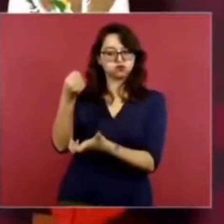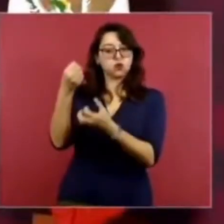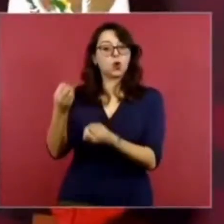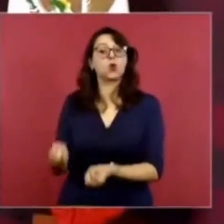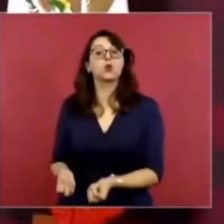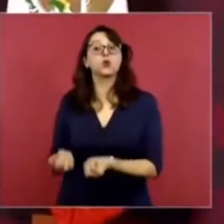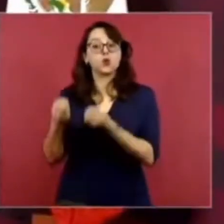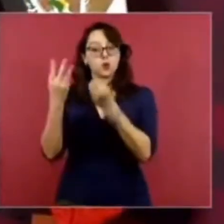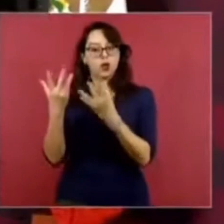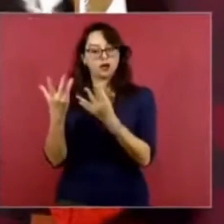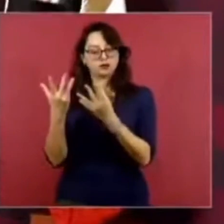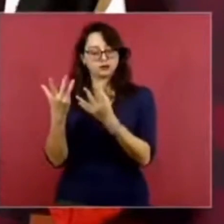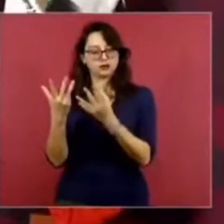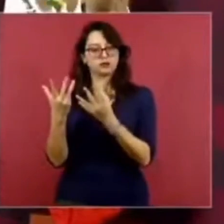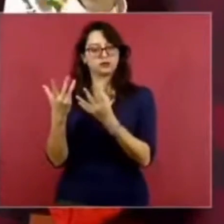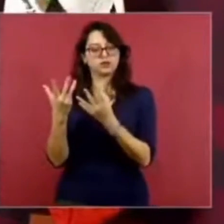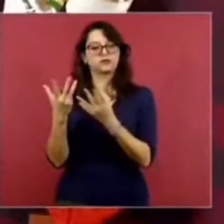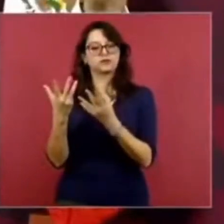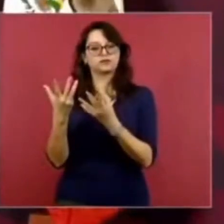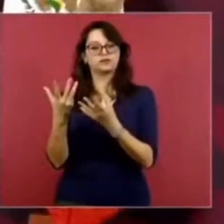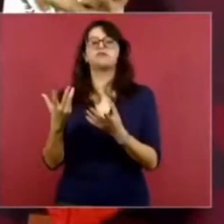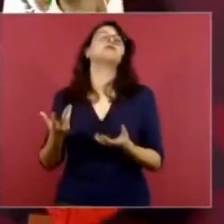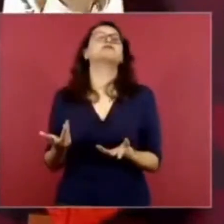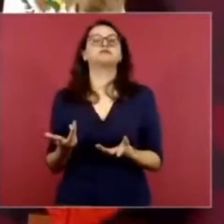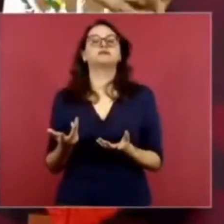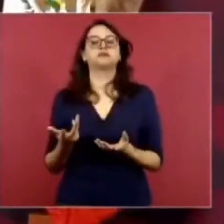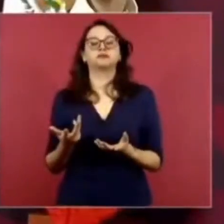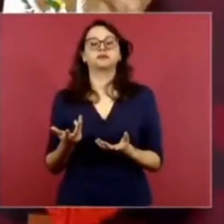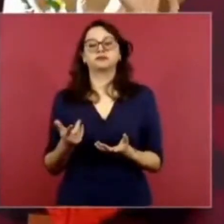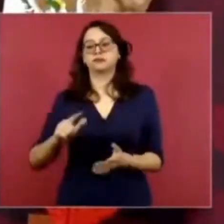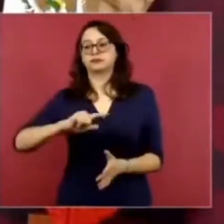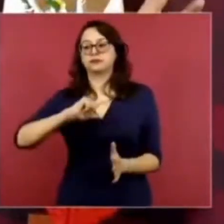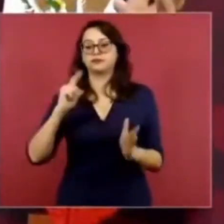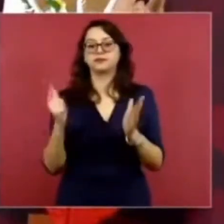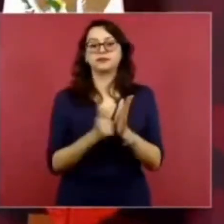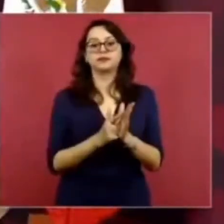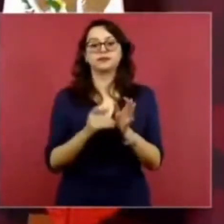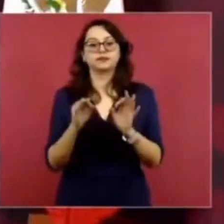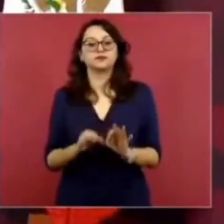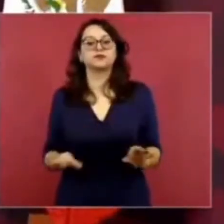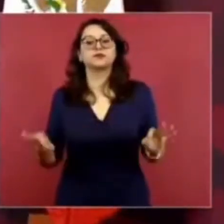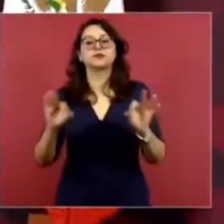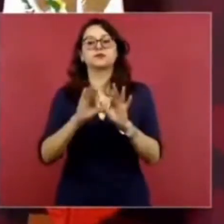Primero, ¿qué cosas importantes tiene esa ley de ingresos?